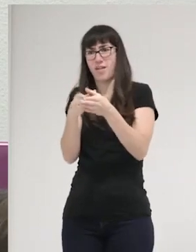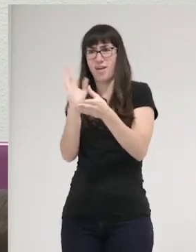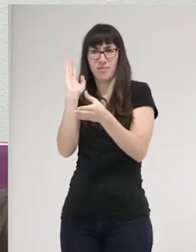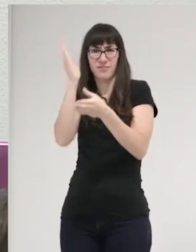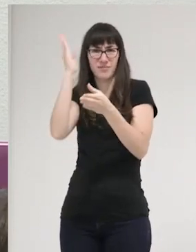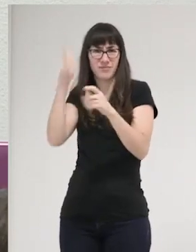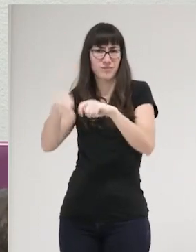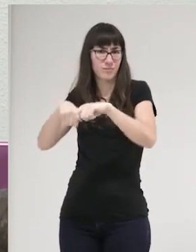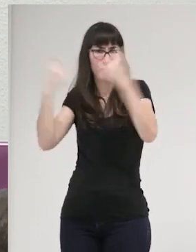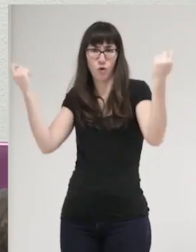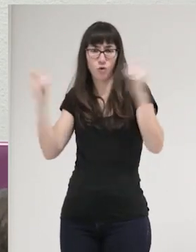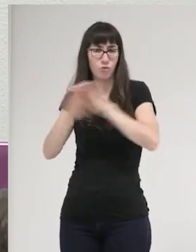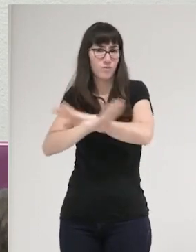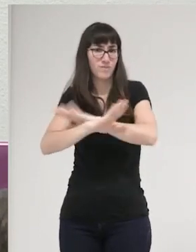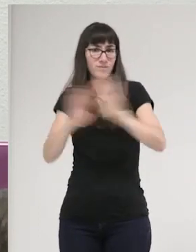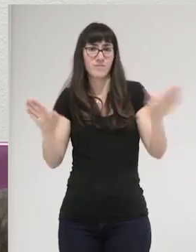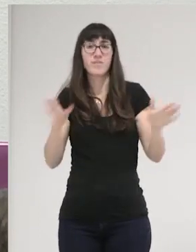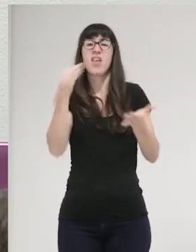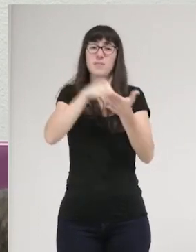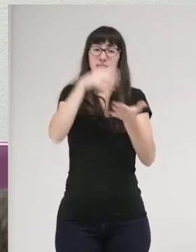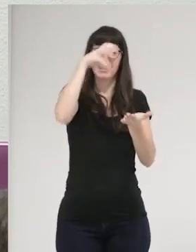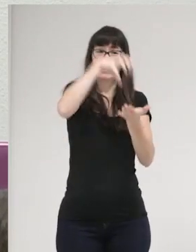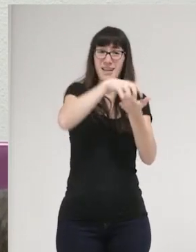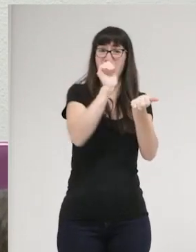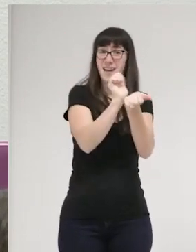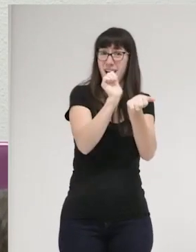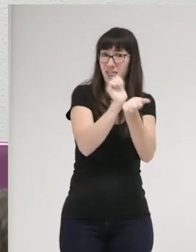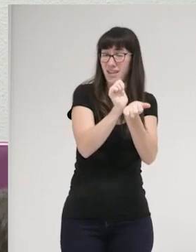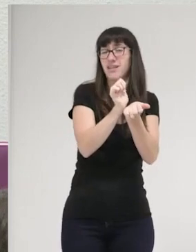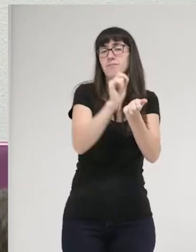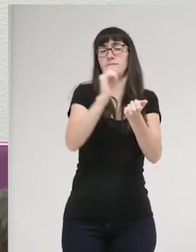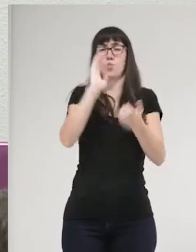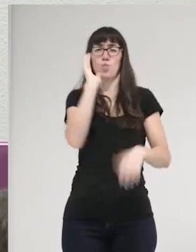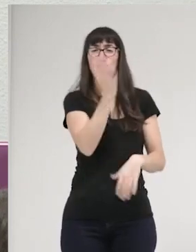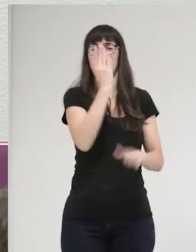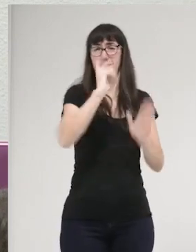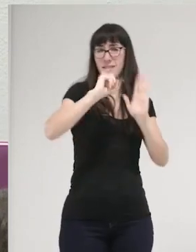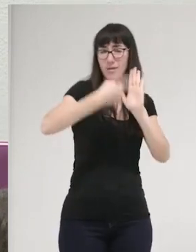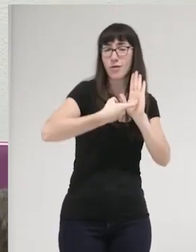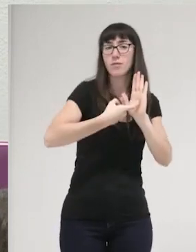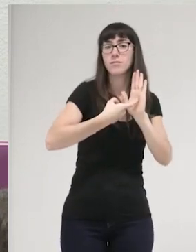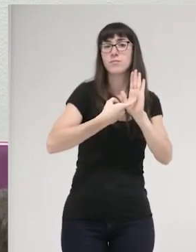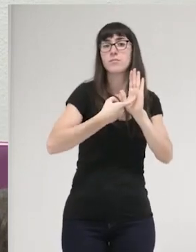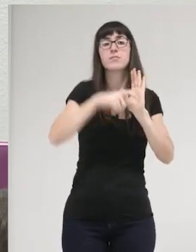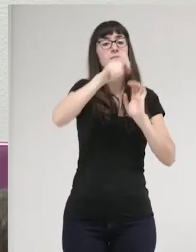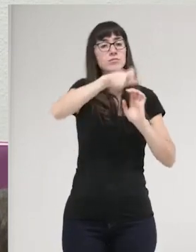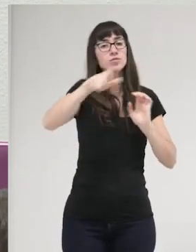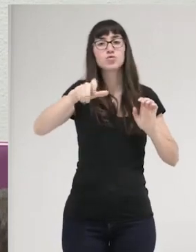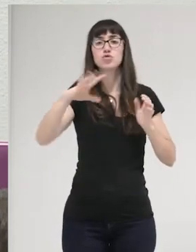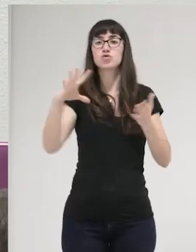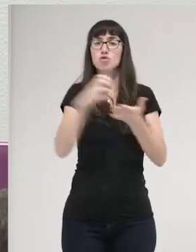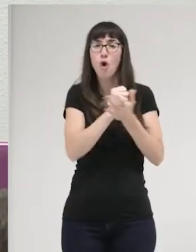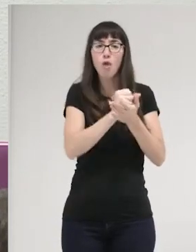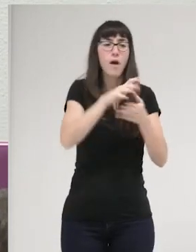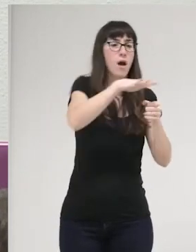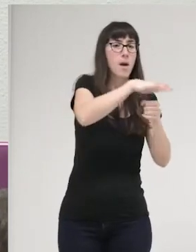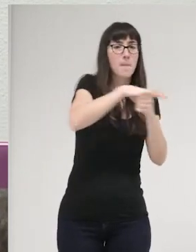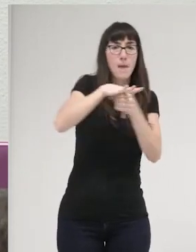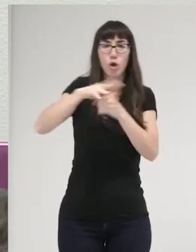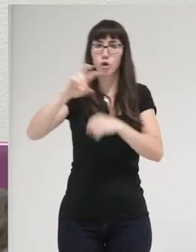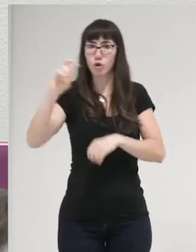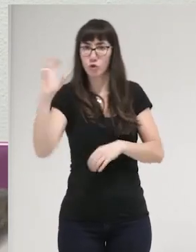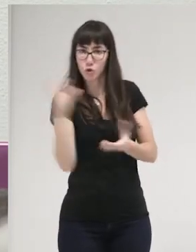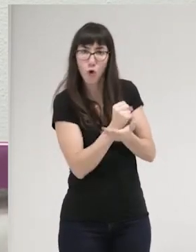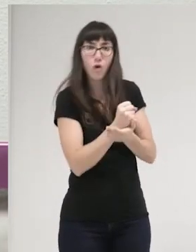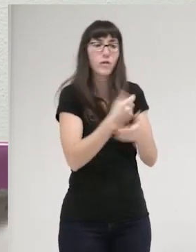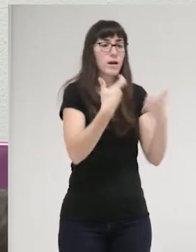tenemos que olvidar que, además, la cárcel, el sistema carcelario, el sistema punitivo, no se aplica de forma igual ni en todos los barrios, ni en todas las clases sociales, ni